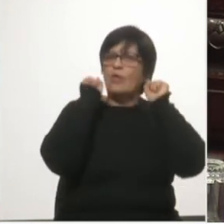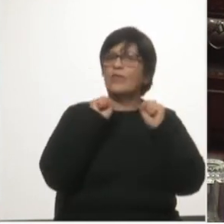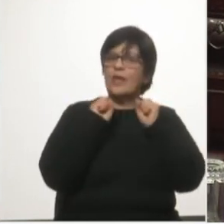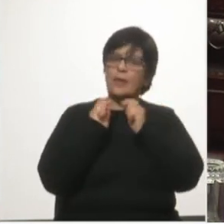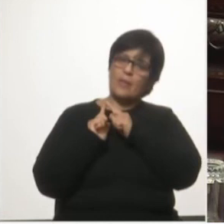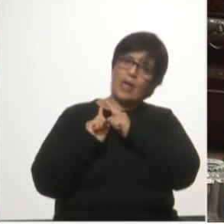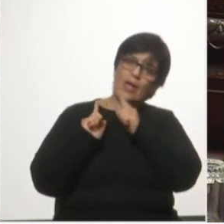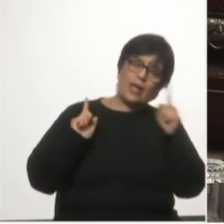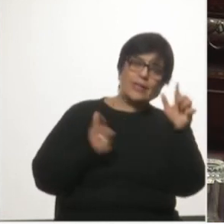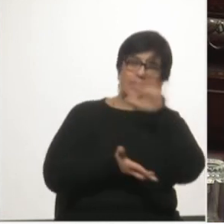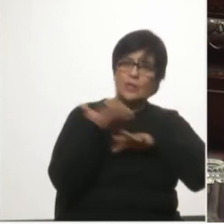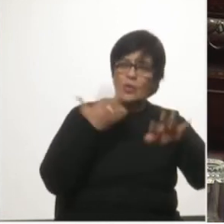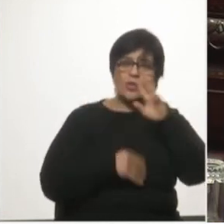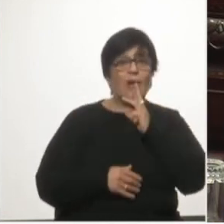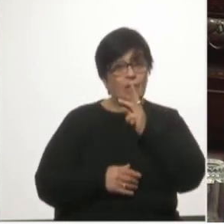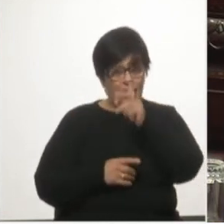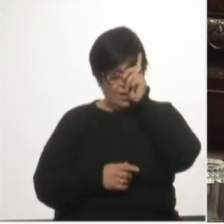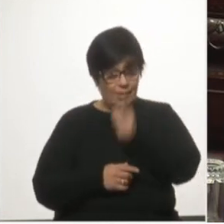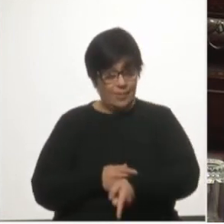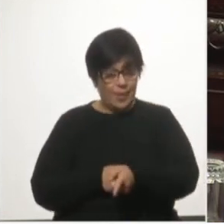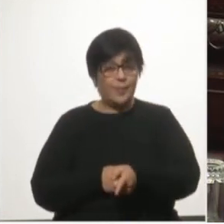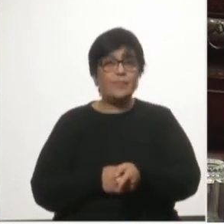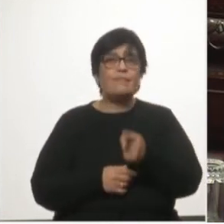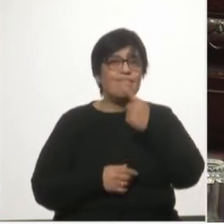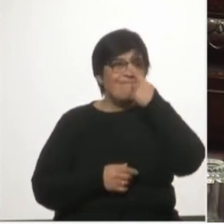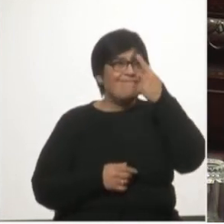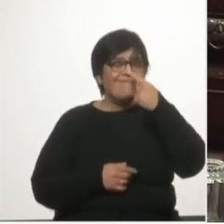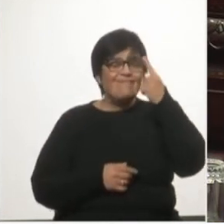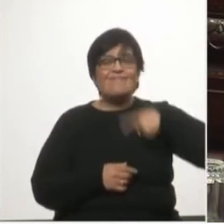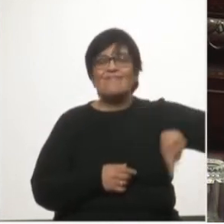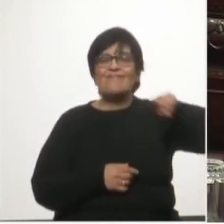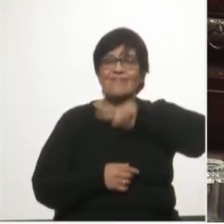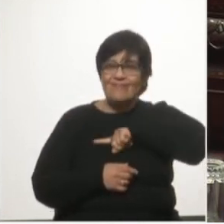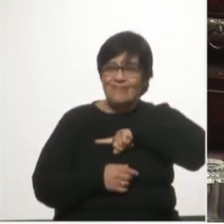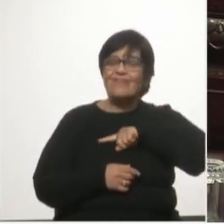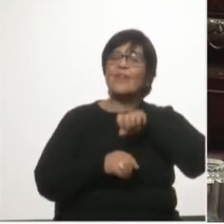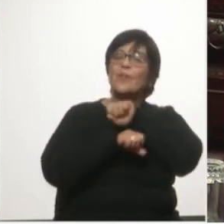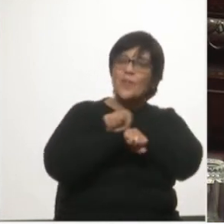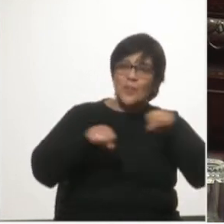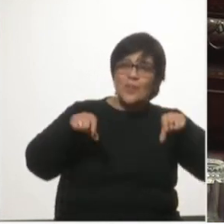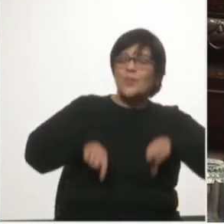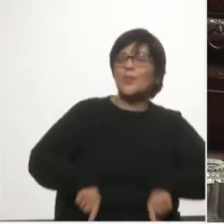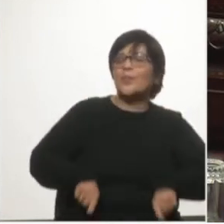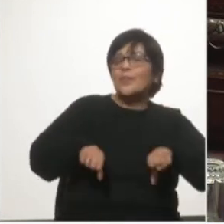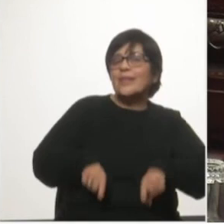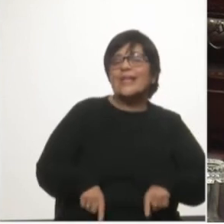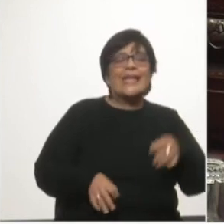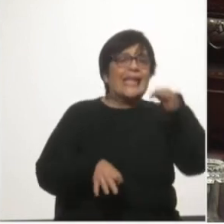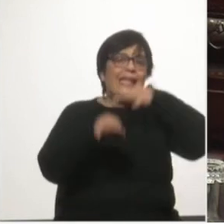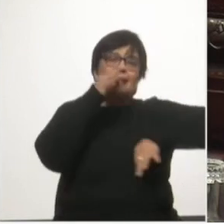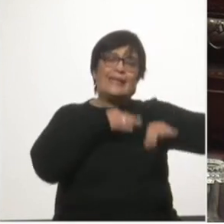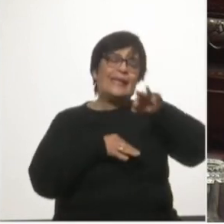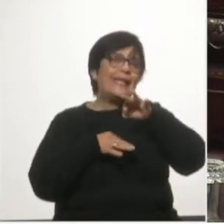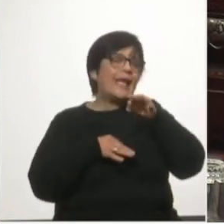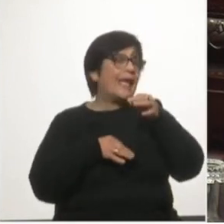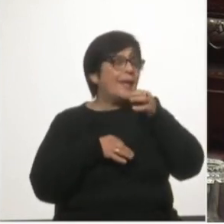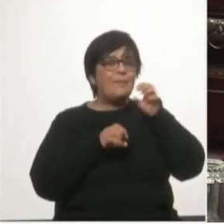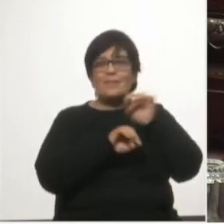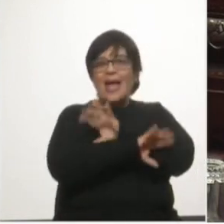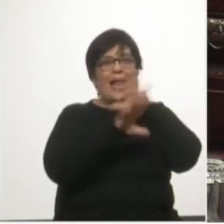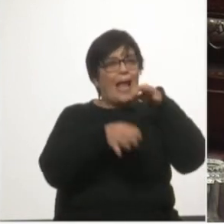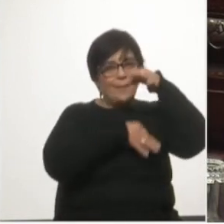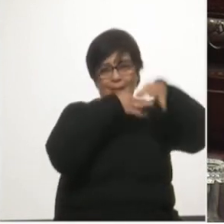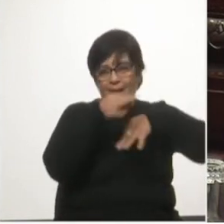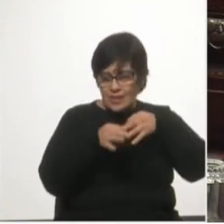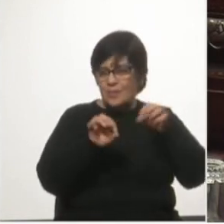proceso y este resultado aspirábamos a que el ministro nos diera mejores explicaciones de las